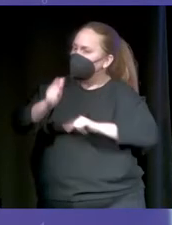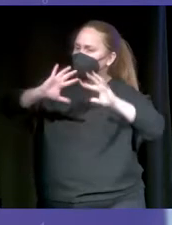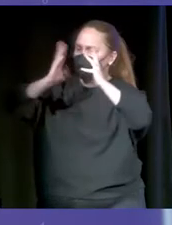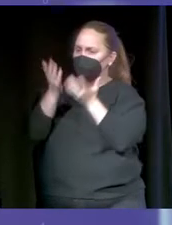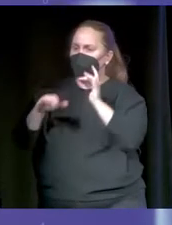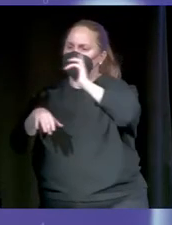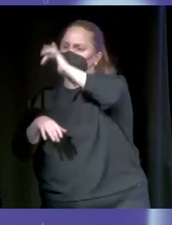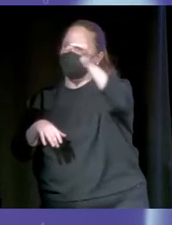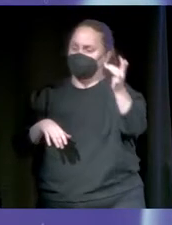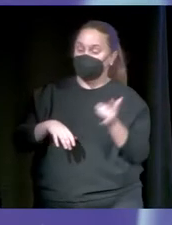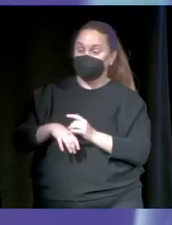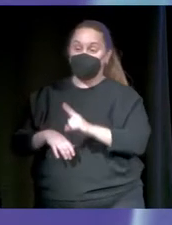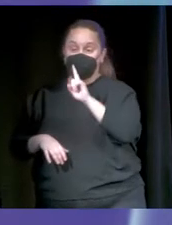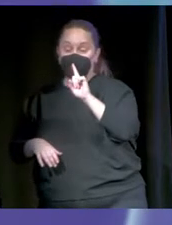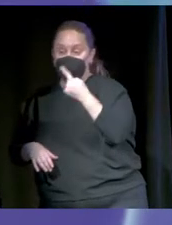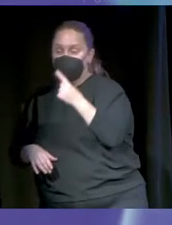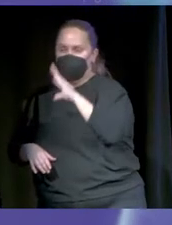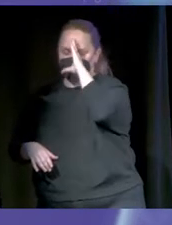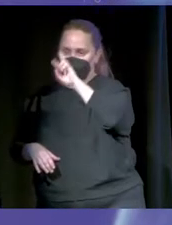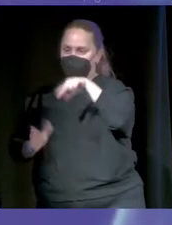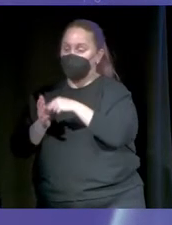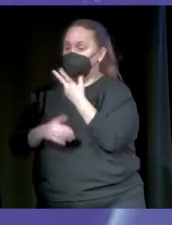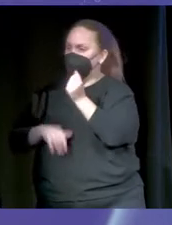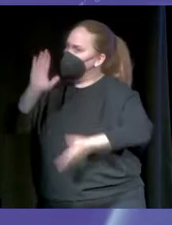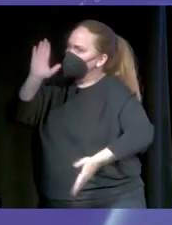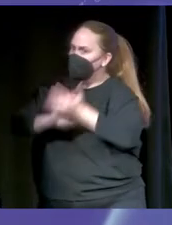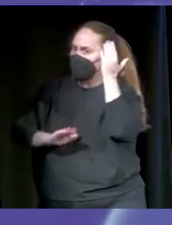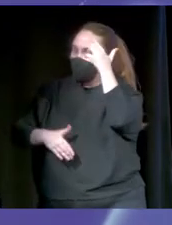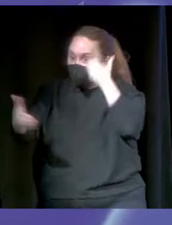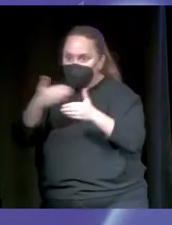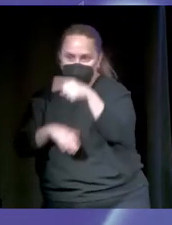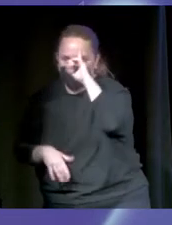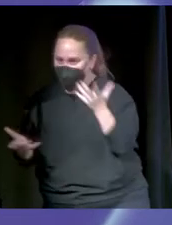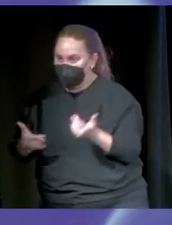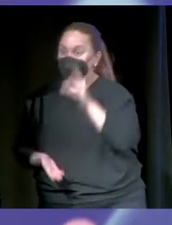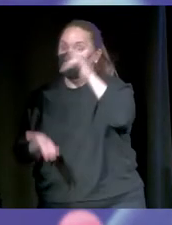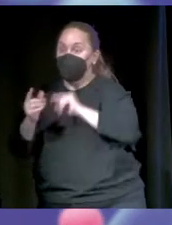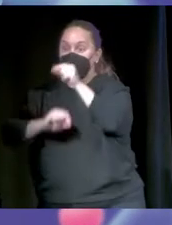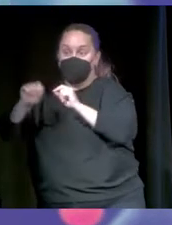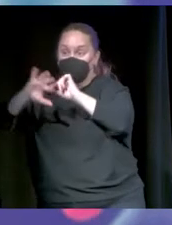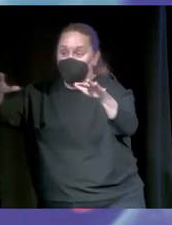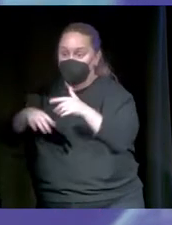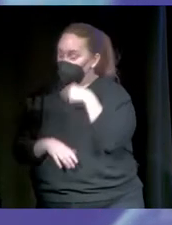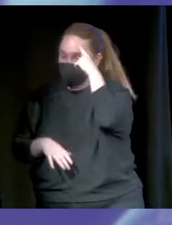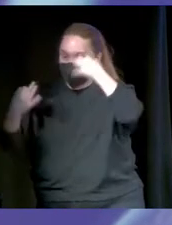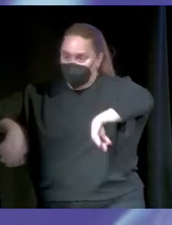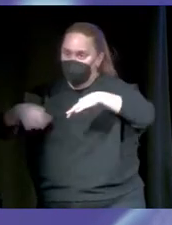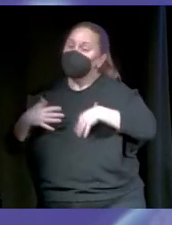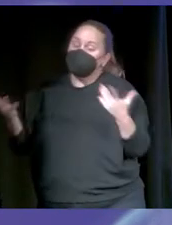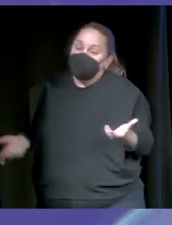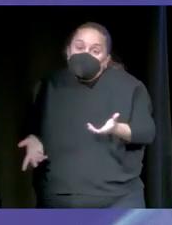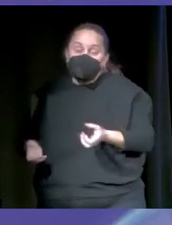Y salimos exactamente el 1 de febrero de 2020, sin saber lo que venía. Nos parecía una buena fecha. Hicimos una lista